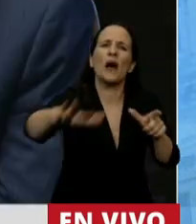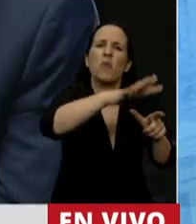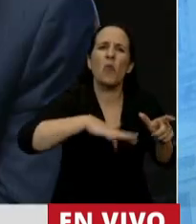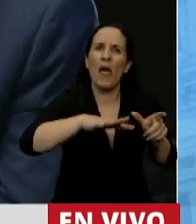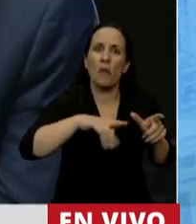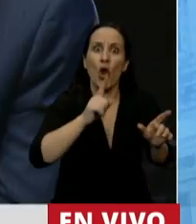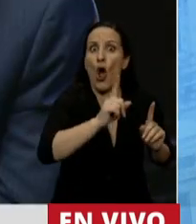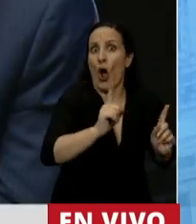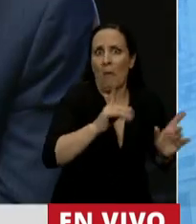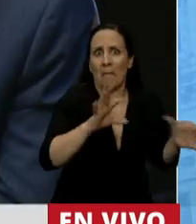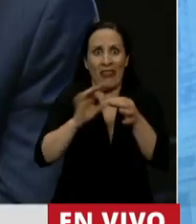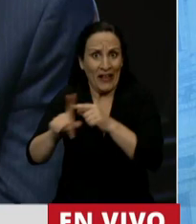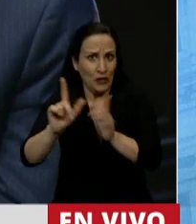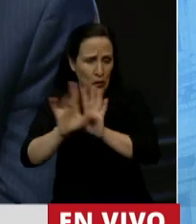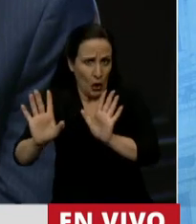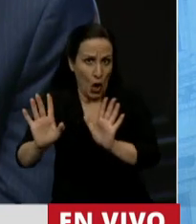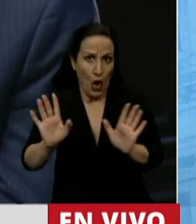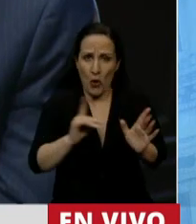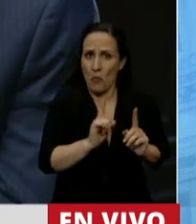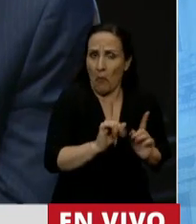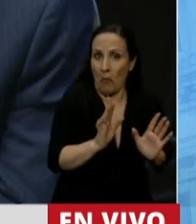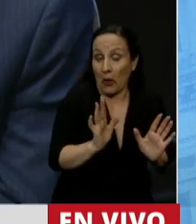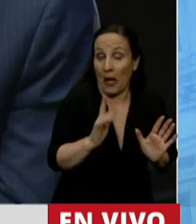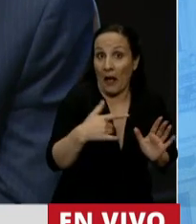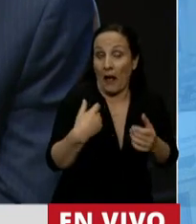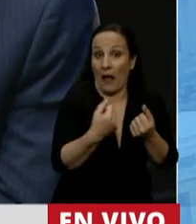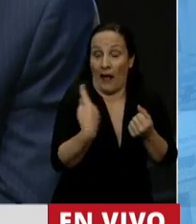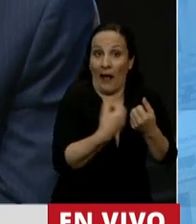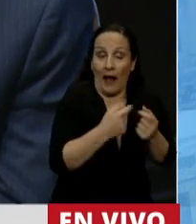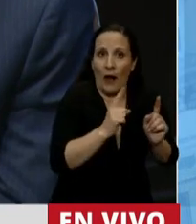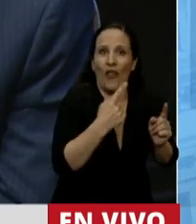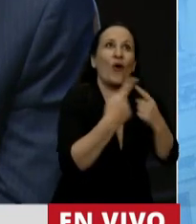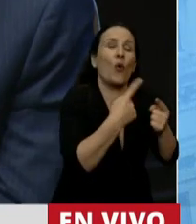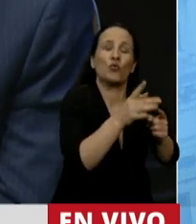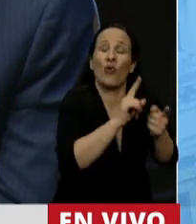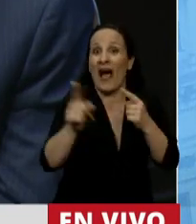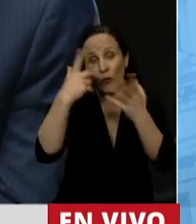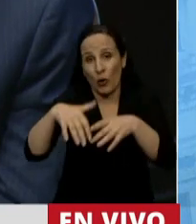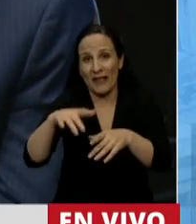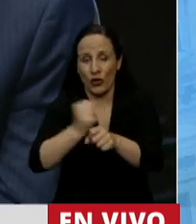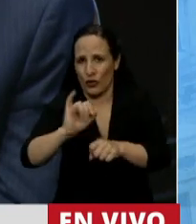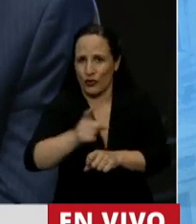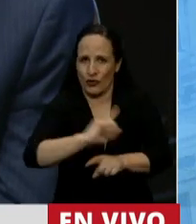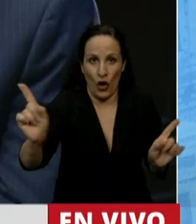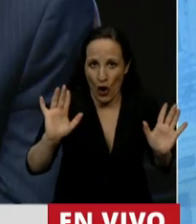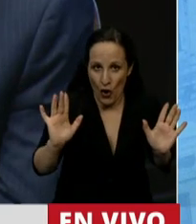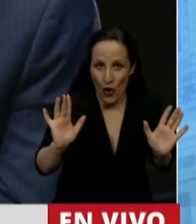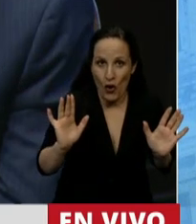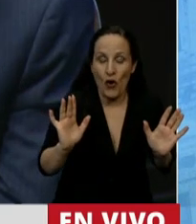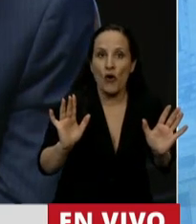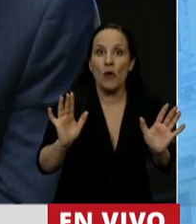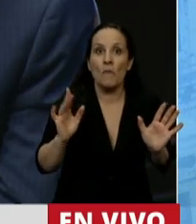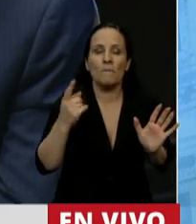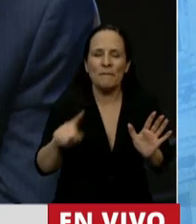vinculante. Porque al no haber consenso, la consulta popular no puede ser vinculante, no hay consenso. De manera tal